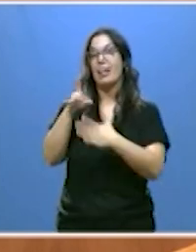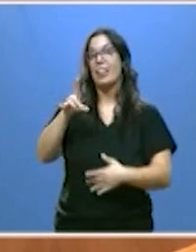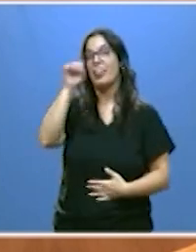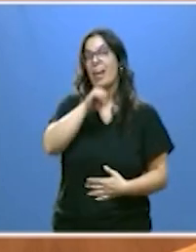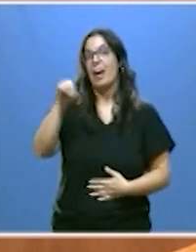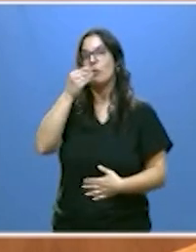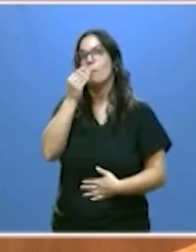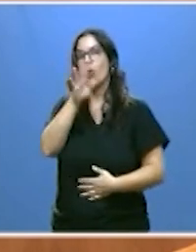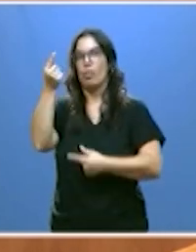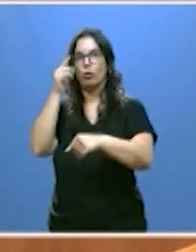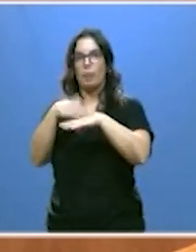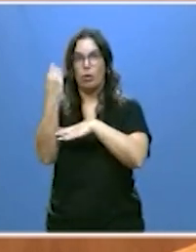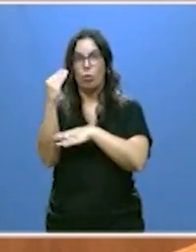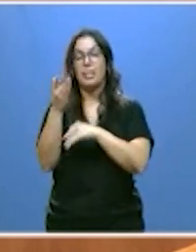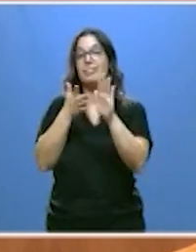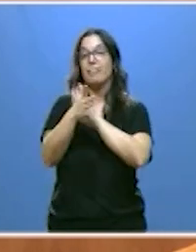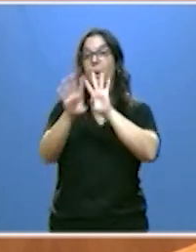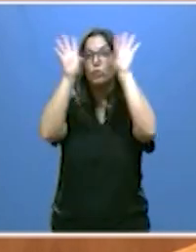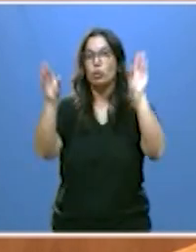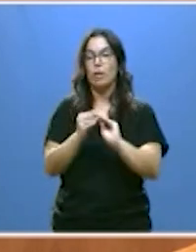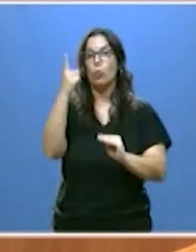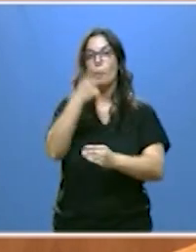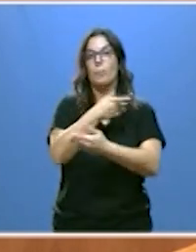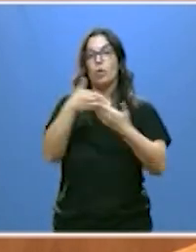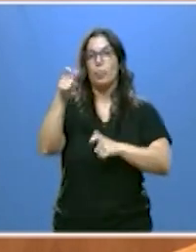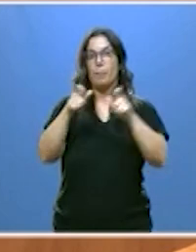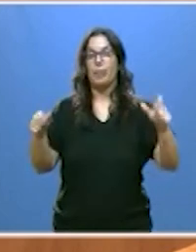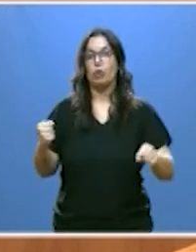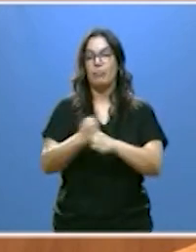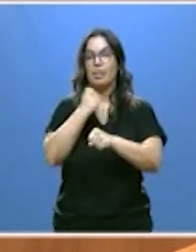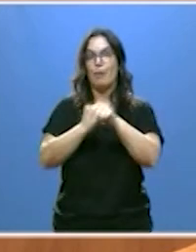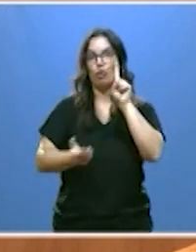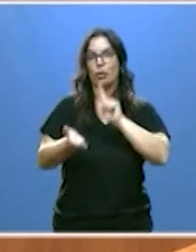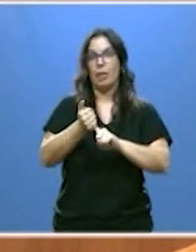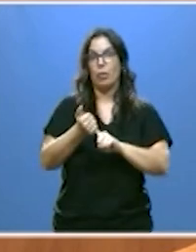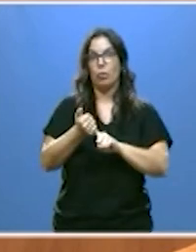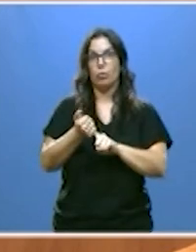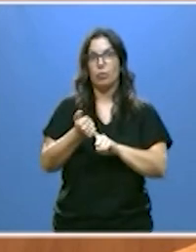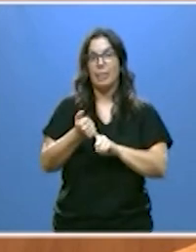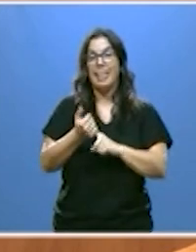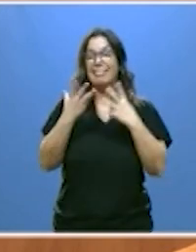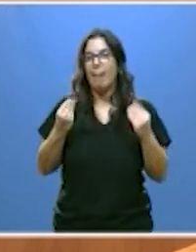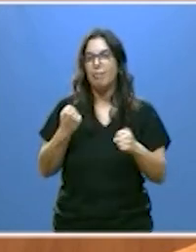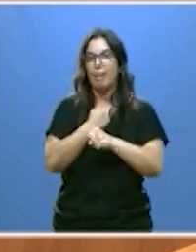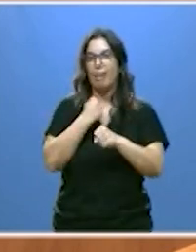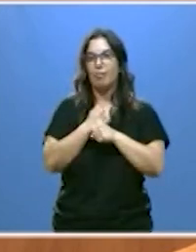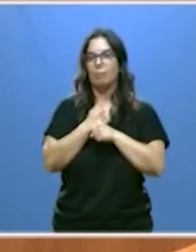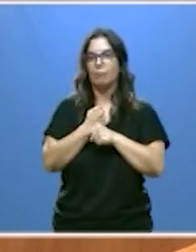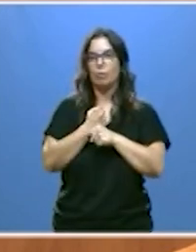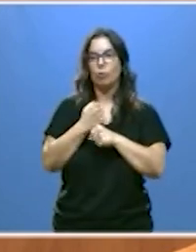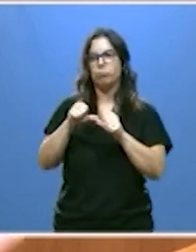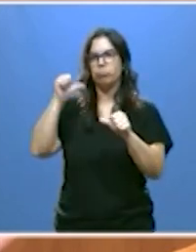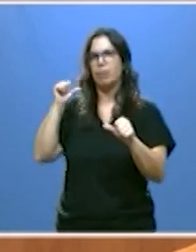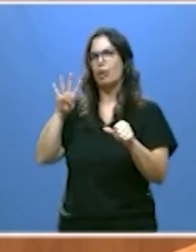contribuye a que tengamos más de un millón de ocupados. Hacía 14 años que no trabajaba tanta gente en Castilla y León